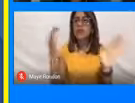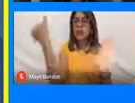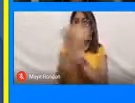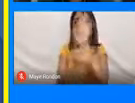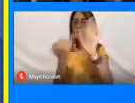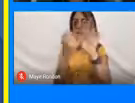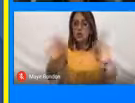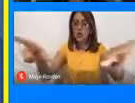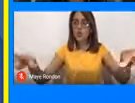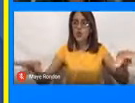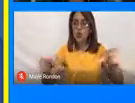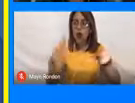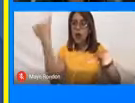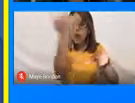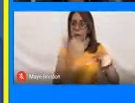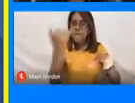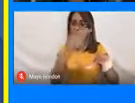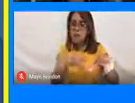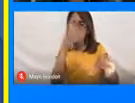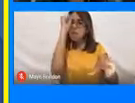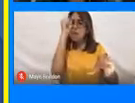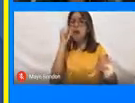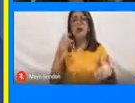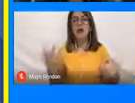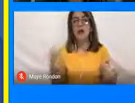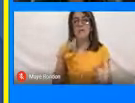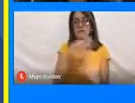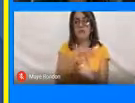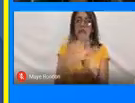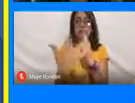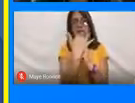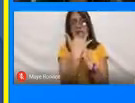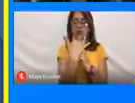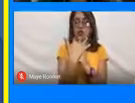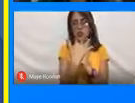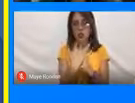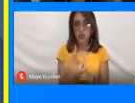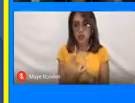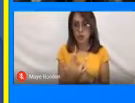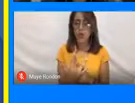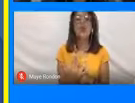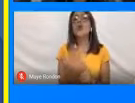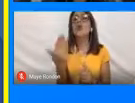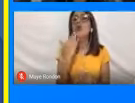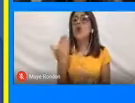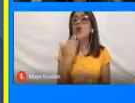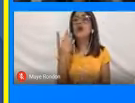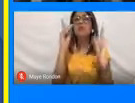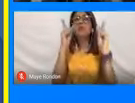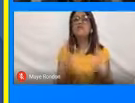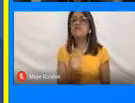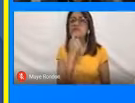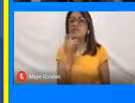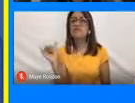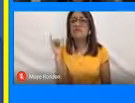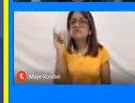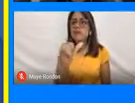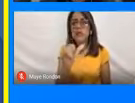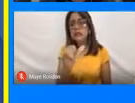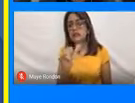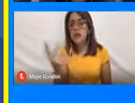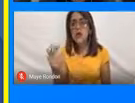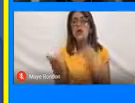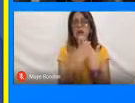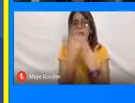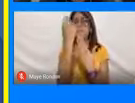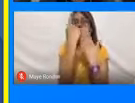un destino se ve afectada al momento de tomar la decisión de viaje. Esta